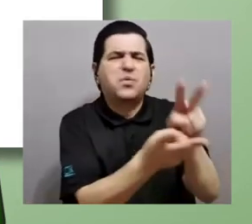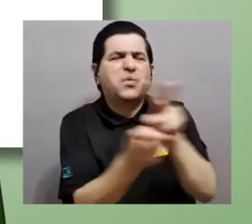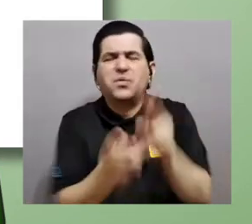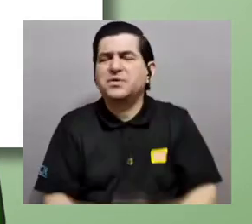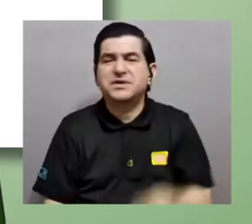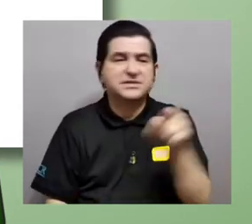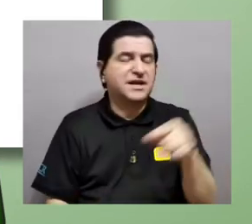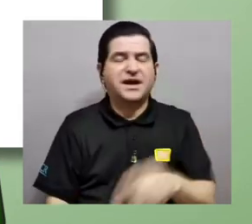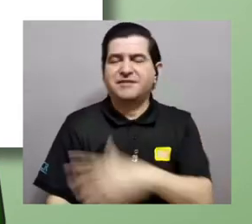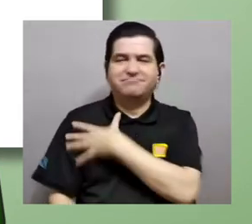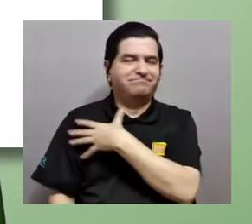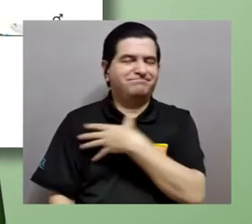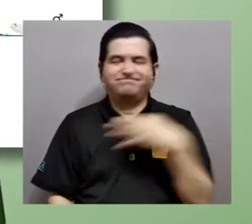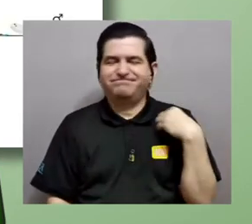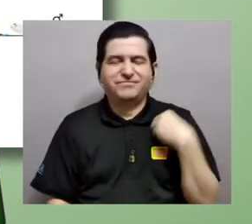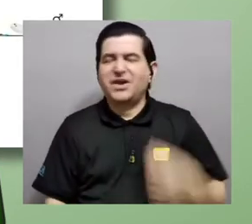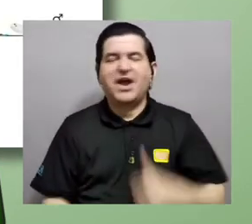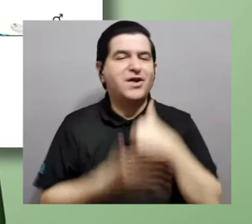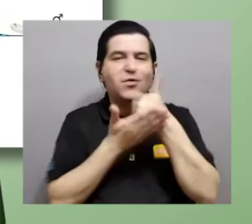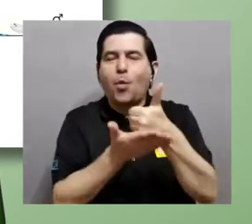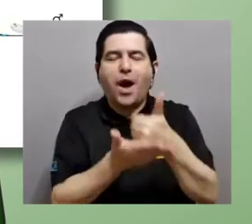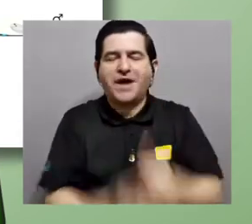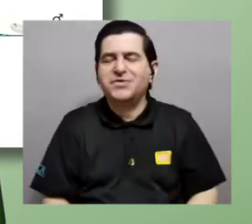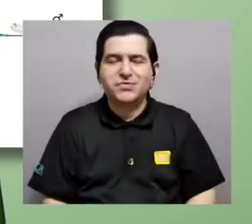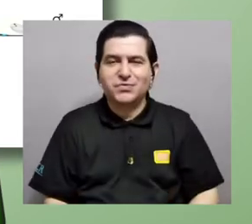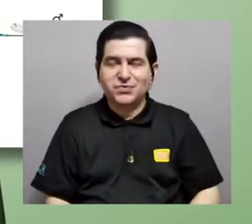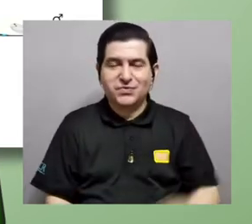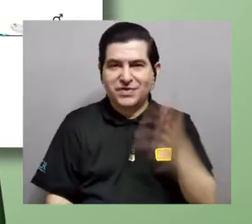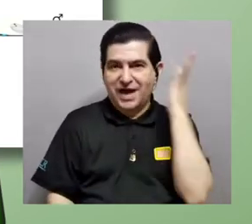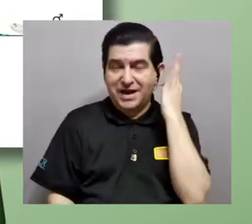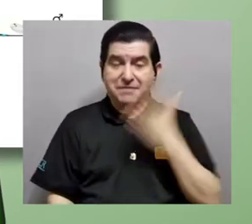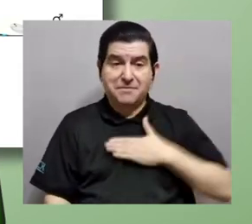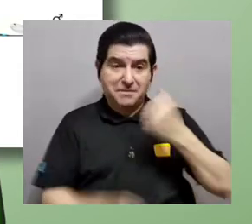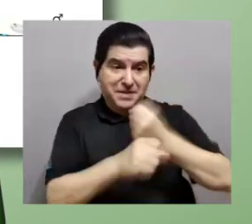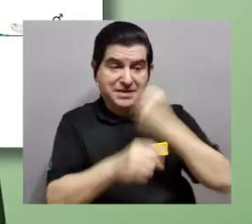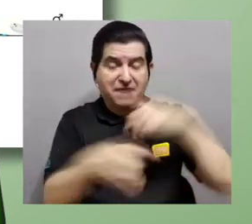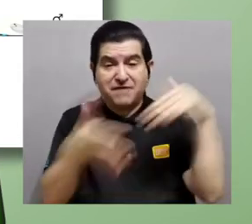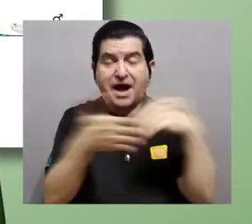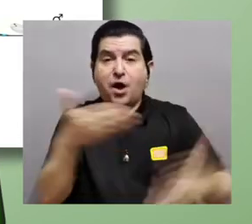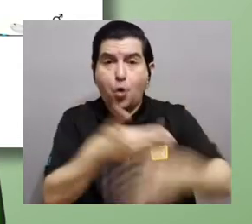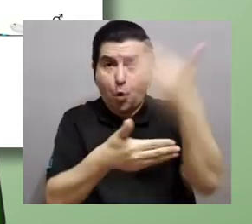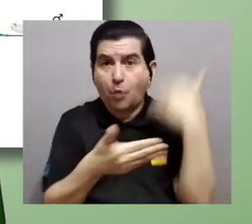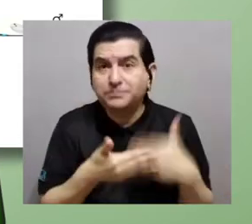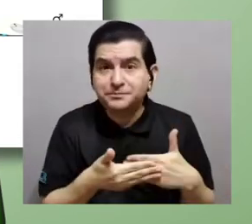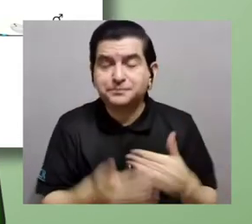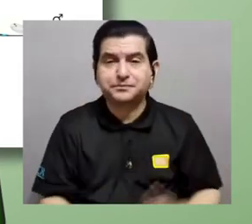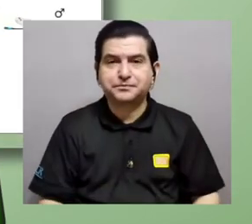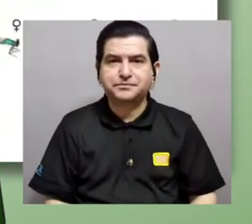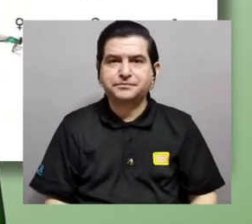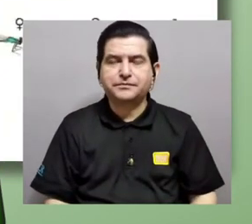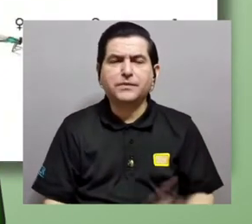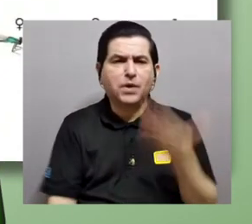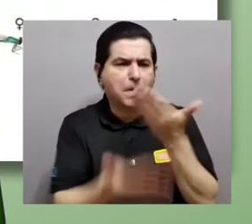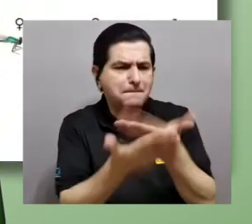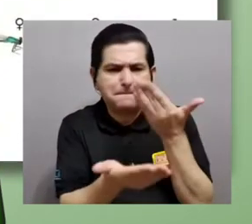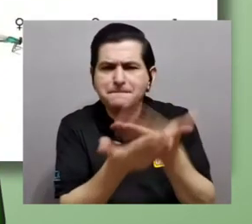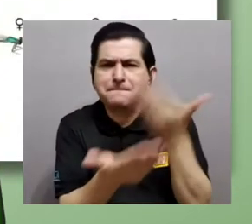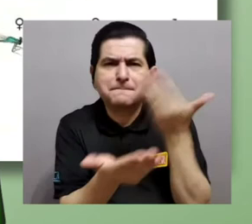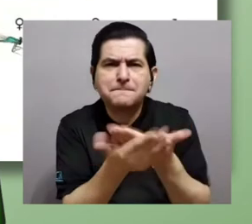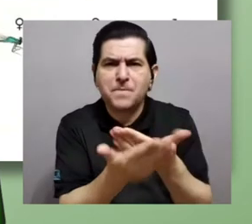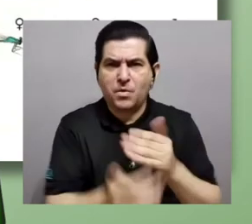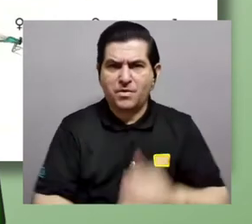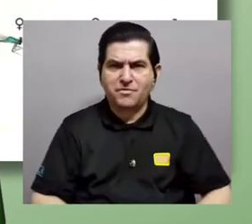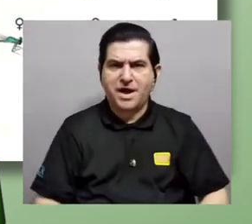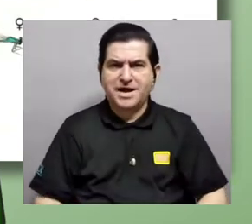para las hembras. Mi trabajo en conjunto con estudios previos ha mostrado cómo el